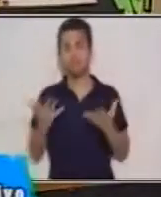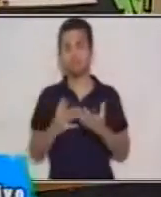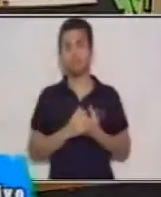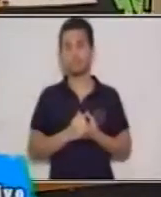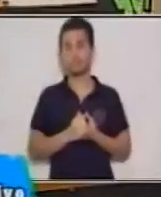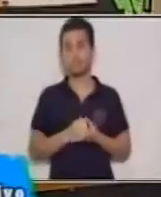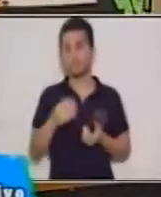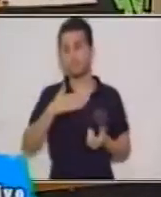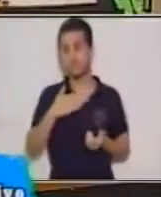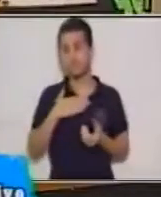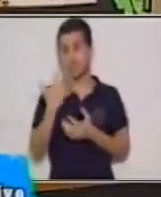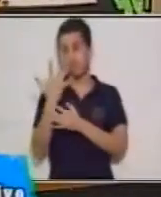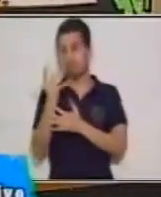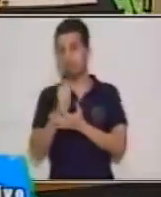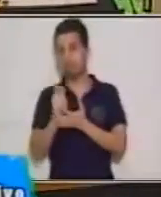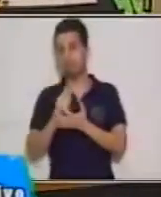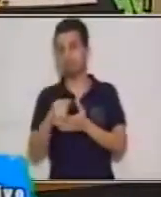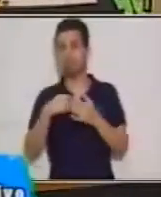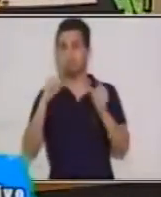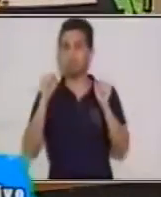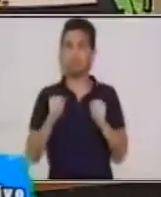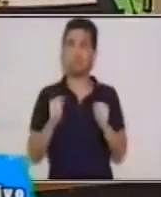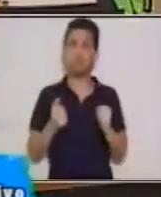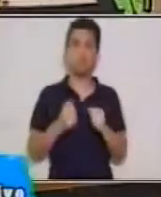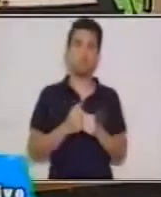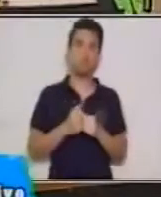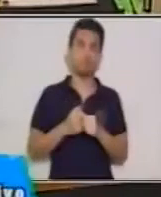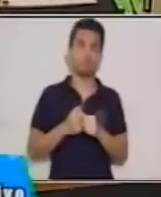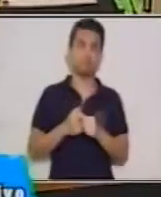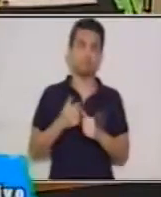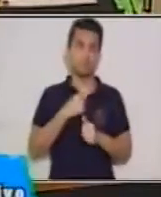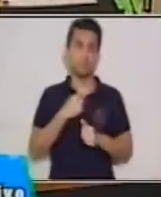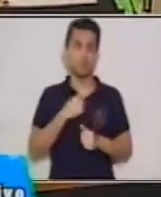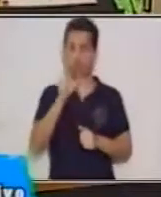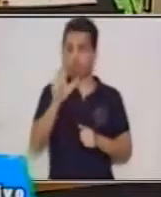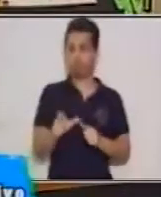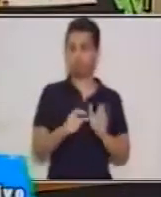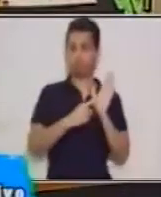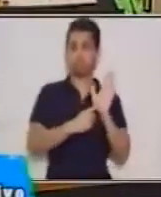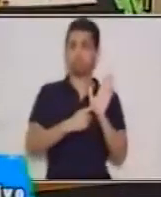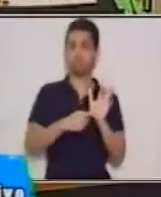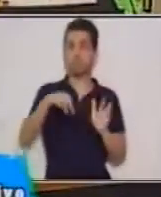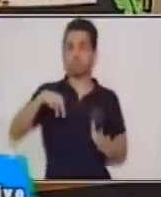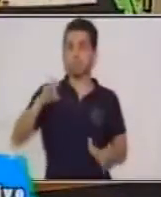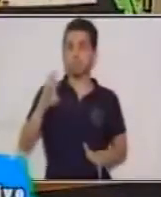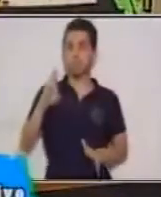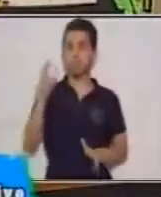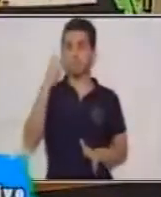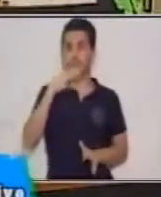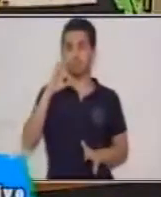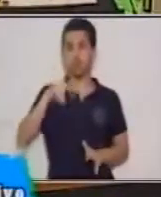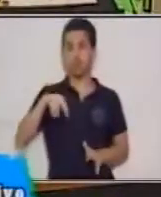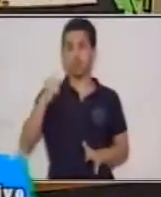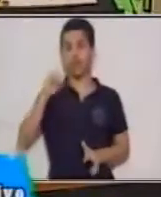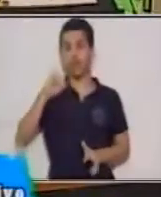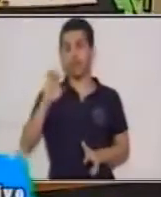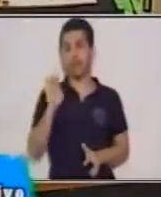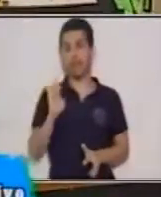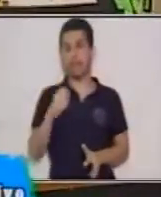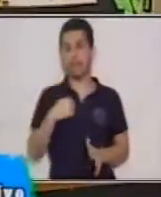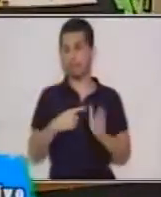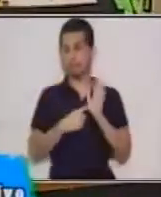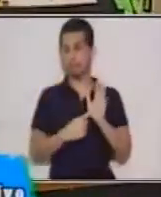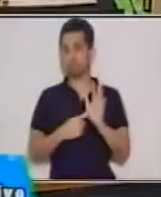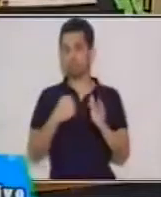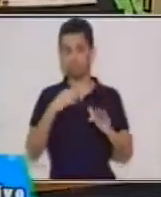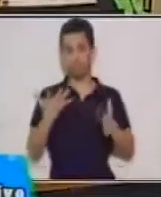Nosotros, como autores, podemos ser el personaje principal, secundario, si nosotros lo deseamos tomar la